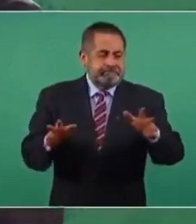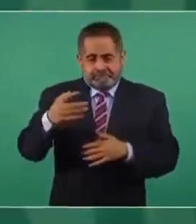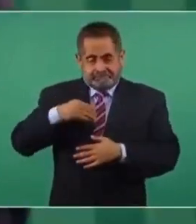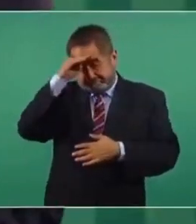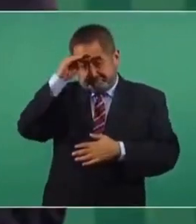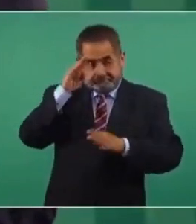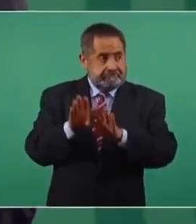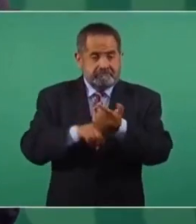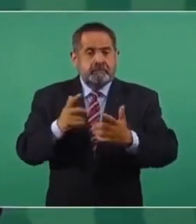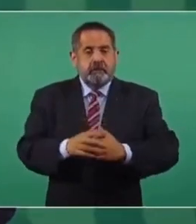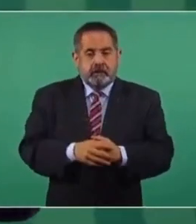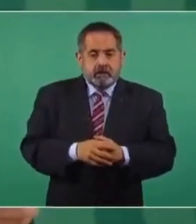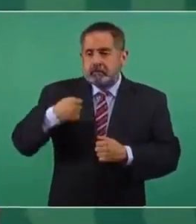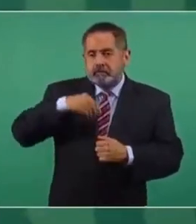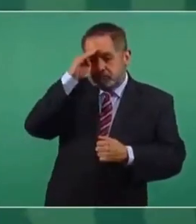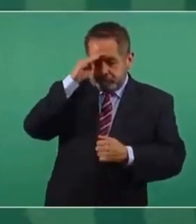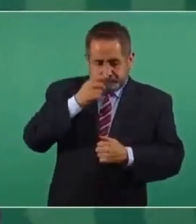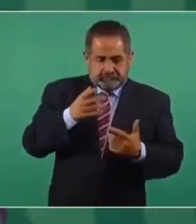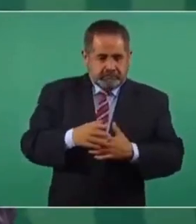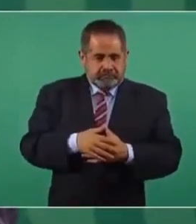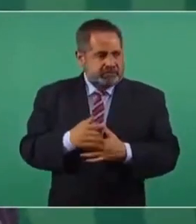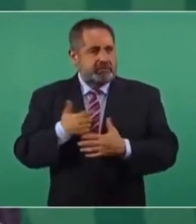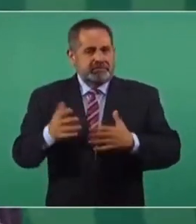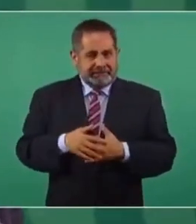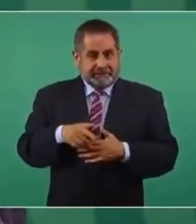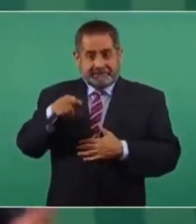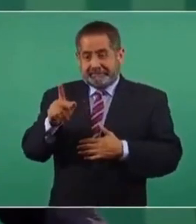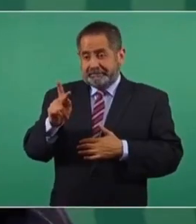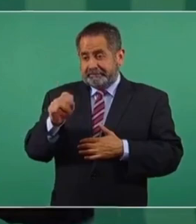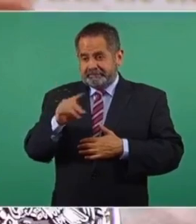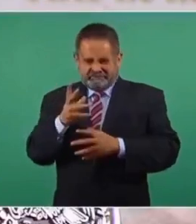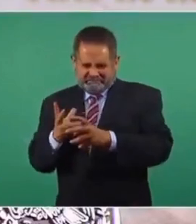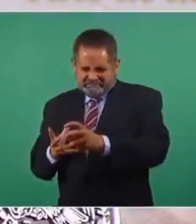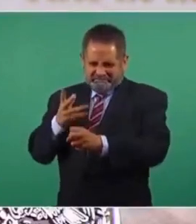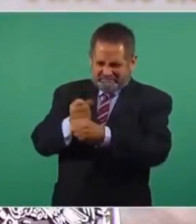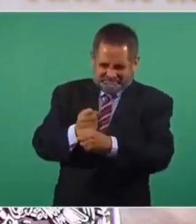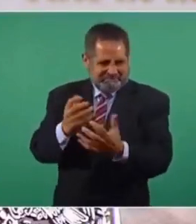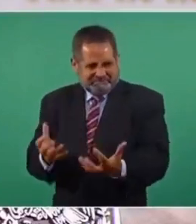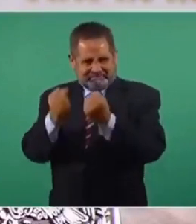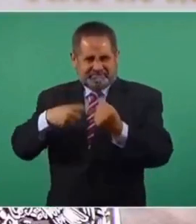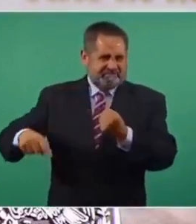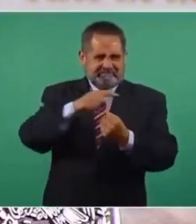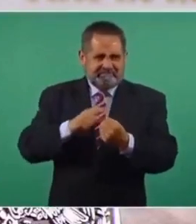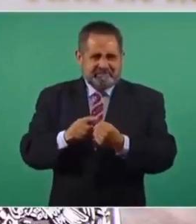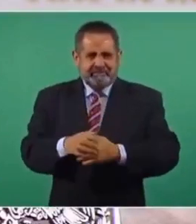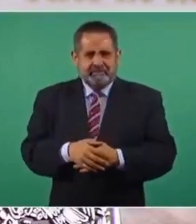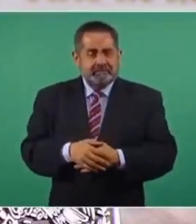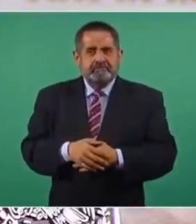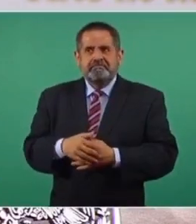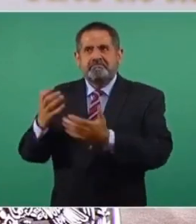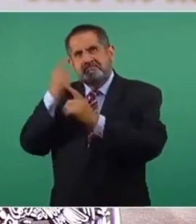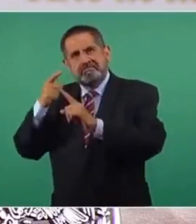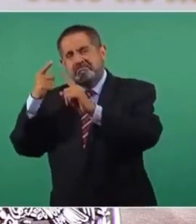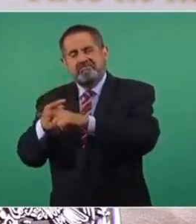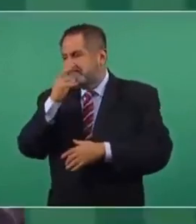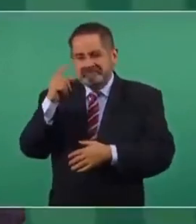optar, decir, a ver, nos metemos a rescatar la petroquímica, no vamos a lograrlo,